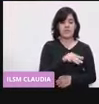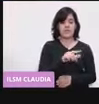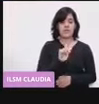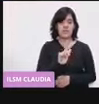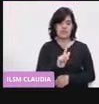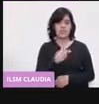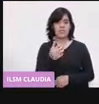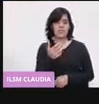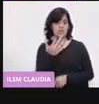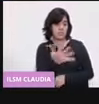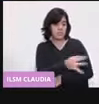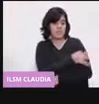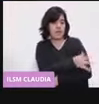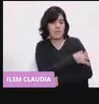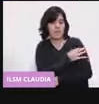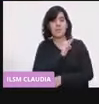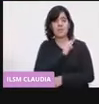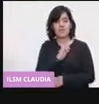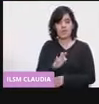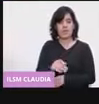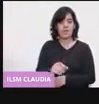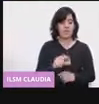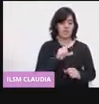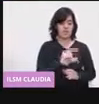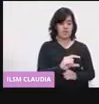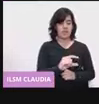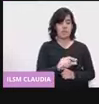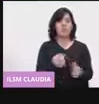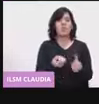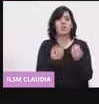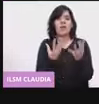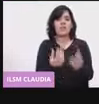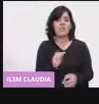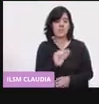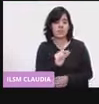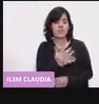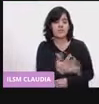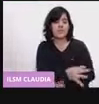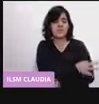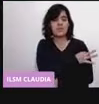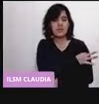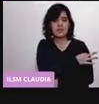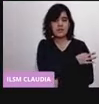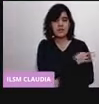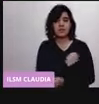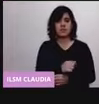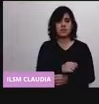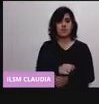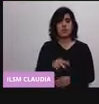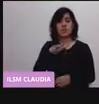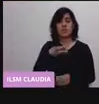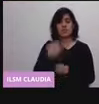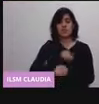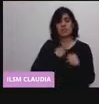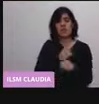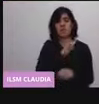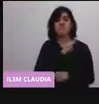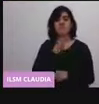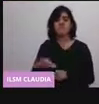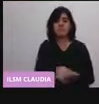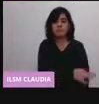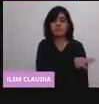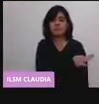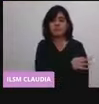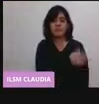cinco dosis. La misma dosis es de 0.5 mililitros. Y a partir de los 18 años. Vía